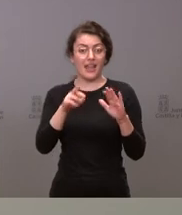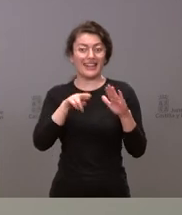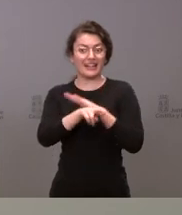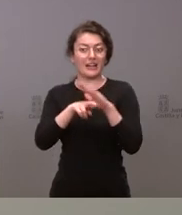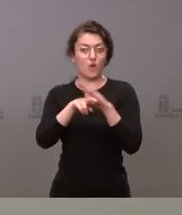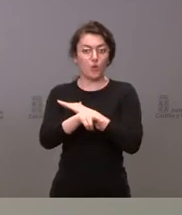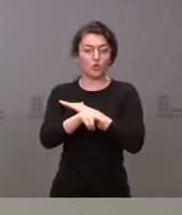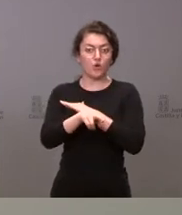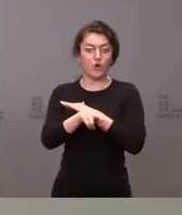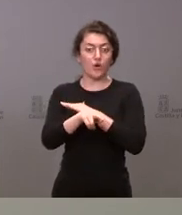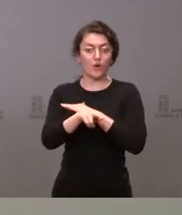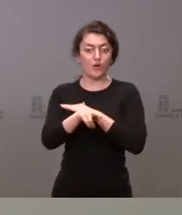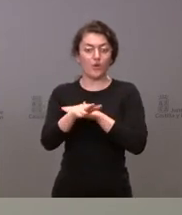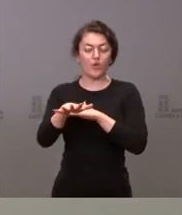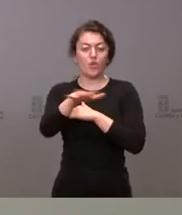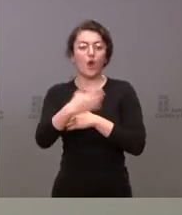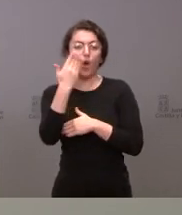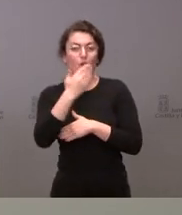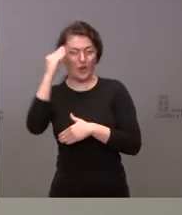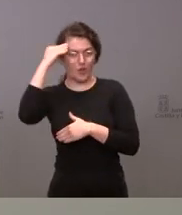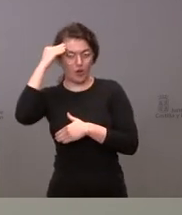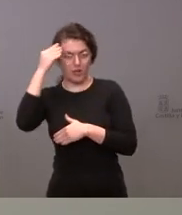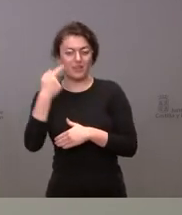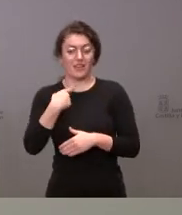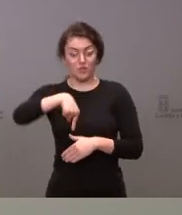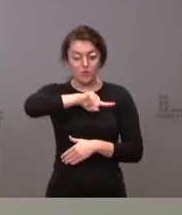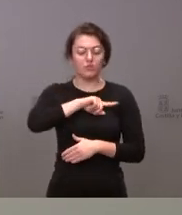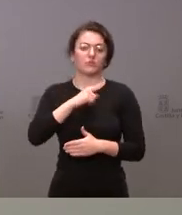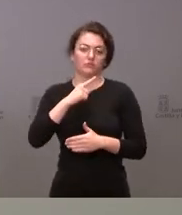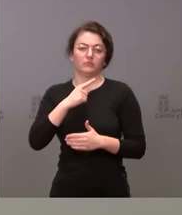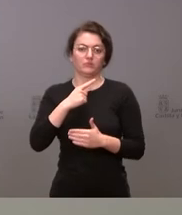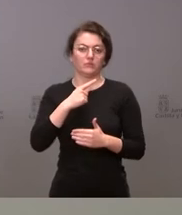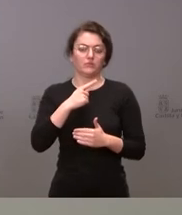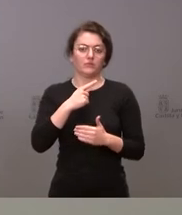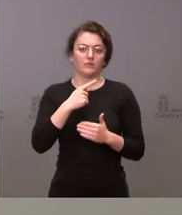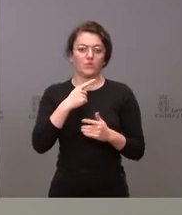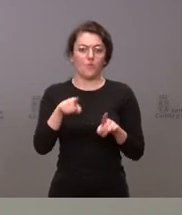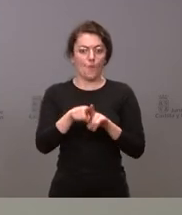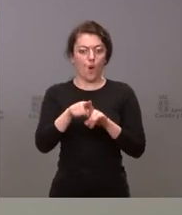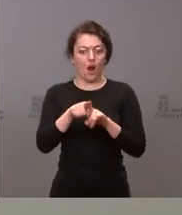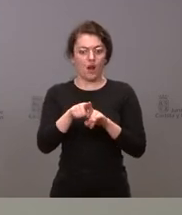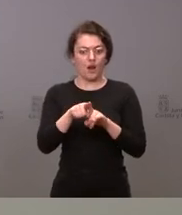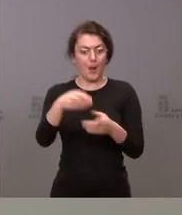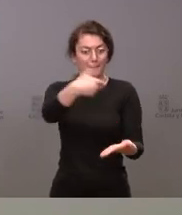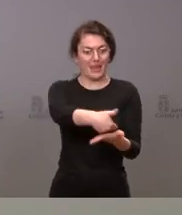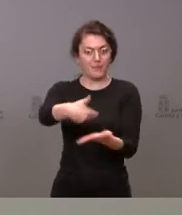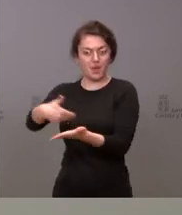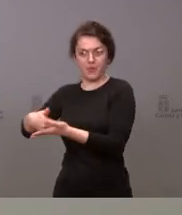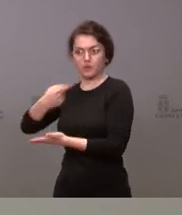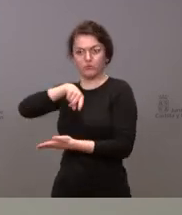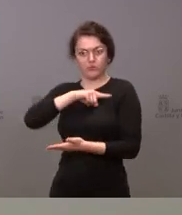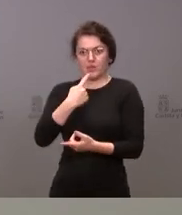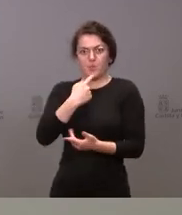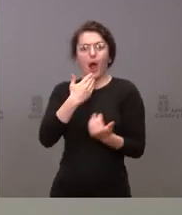y medios en el colegio en Tordesillas nosotros agradecemos todas las solicitudes que se nos puedan plantear desde el ámbito